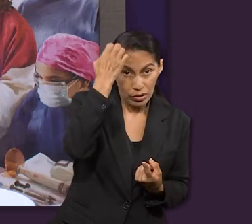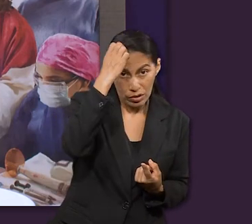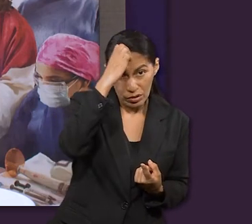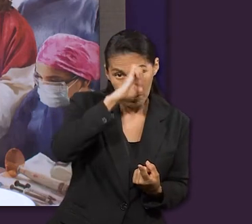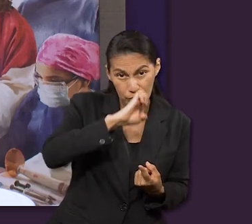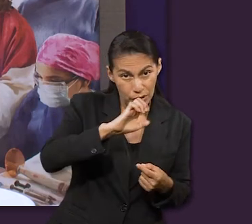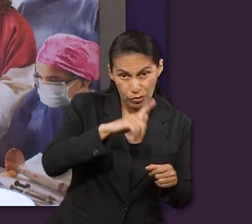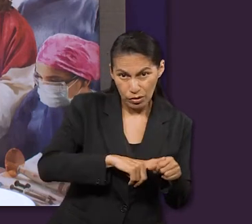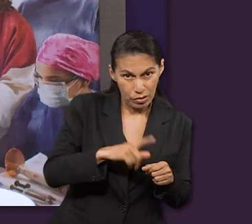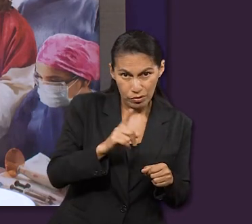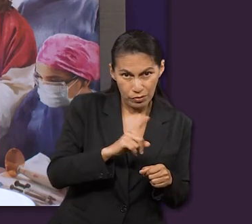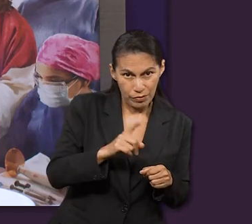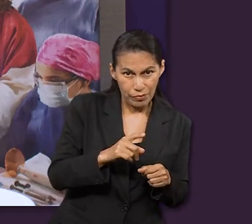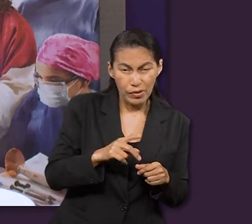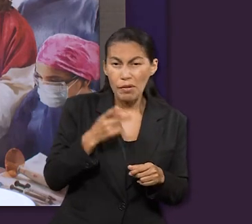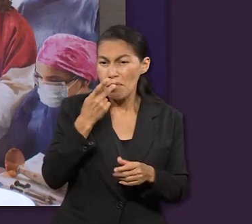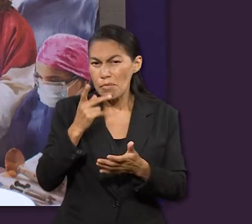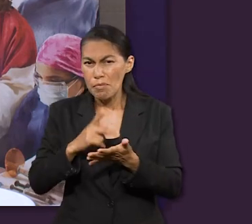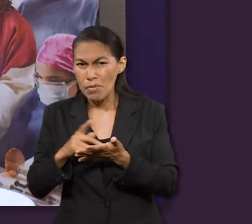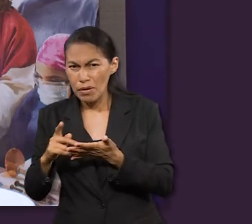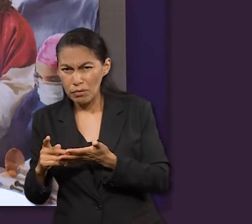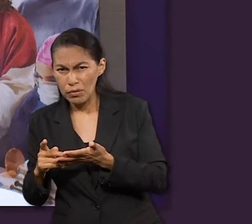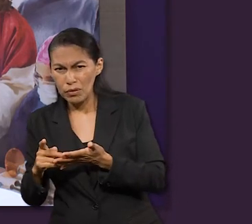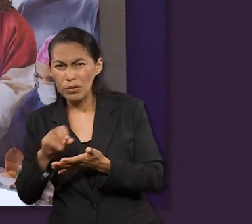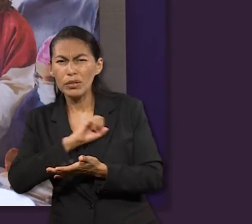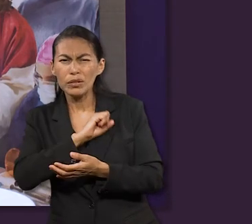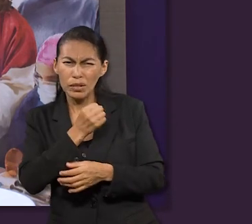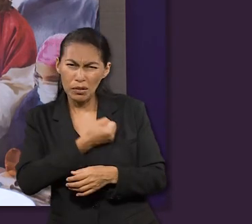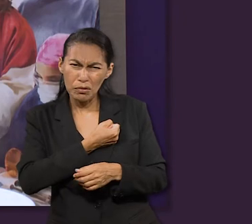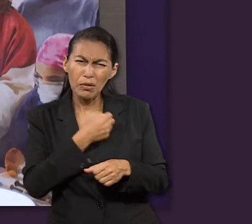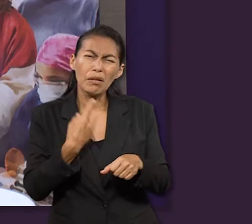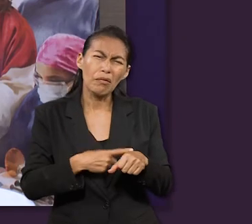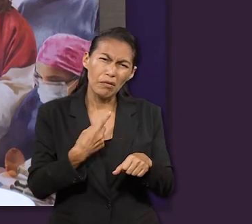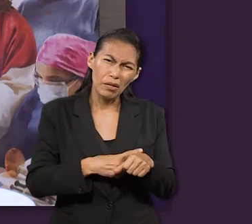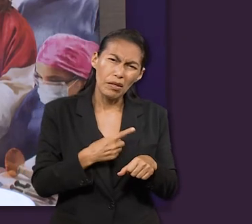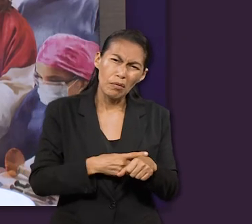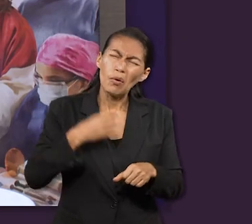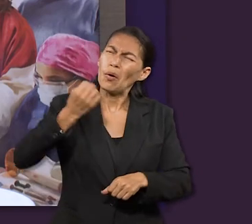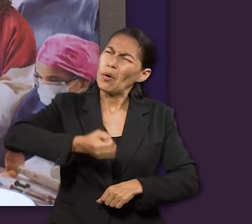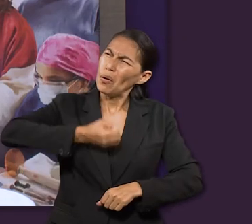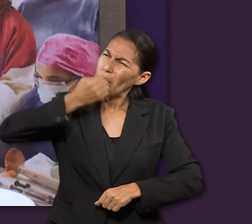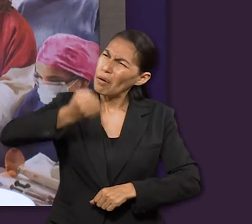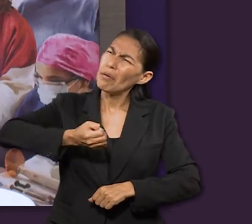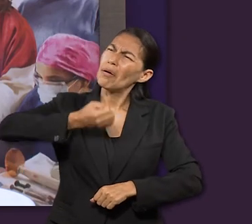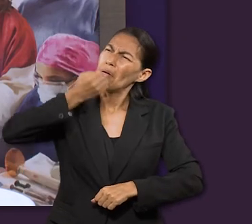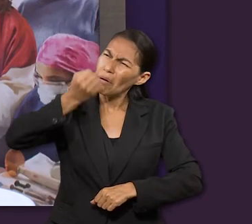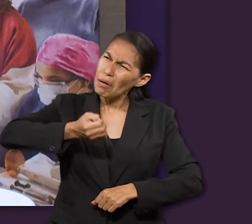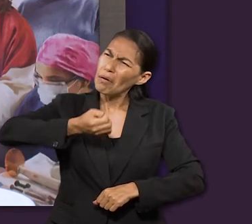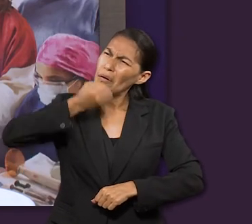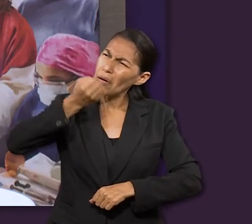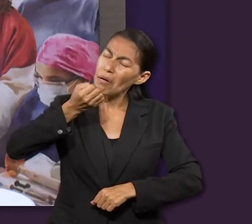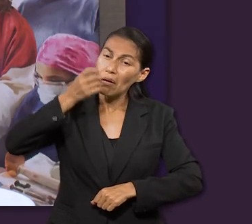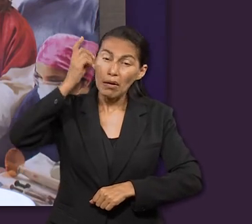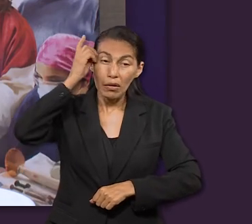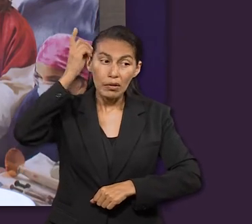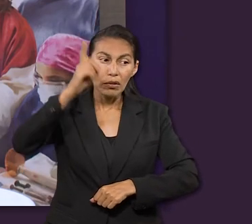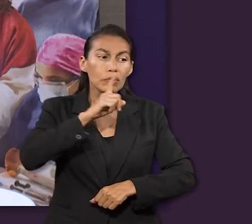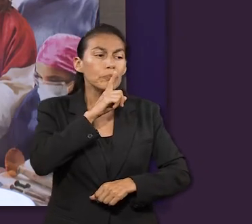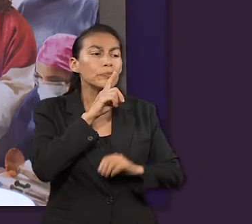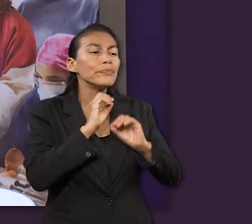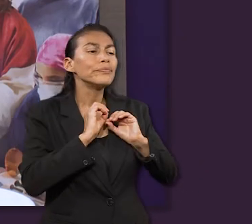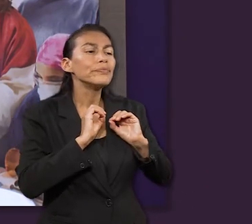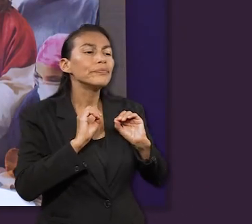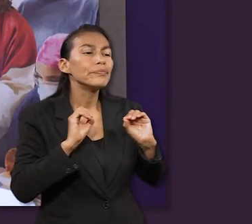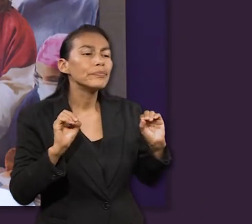espiritual. Al parecer Pablo tenía algún problema de salud por la cual él oraba mucho y Dios parecía ser que guardaba